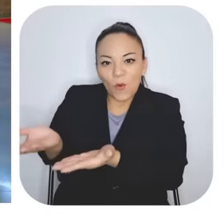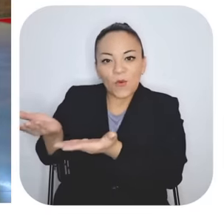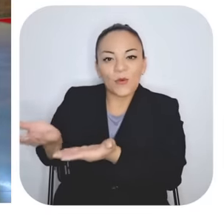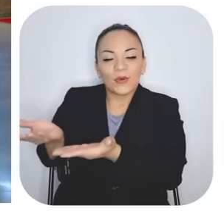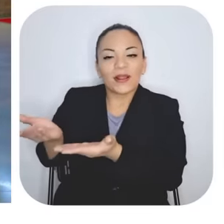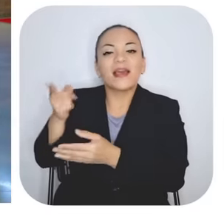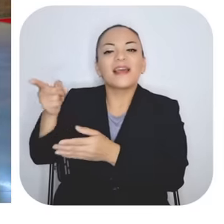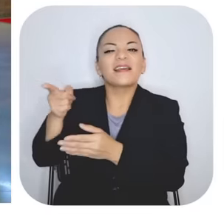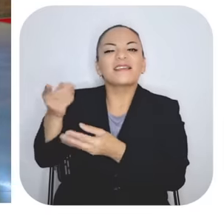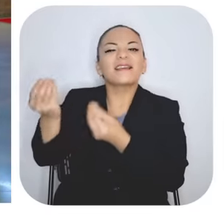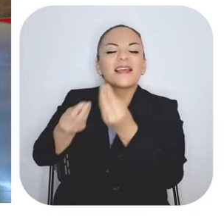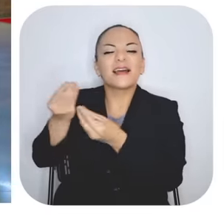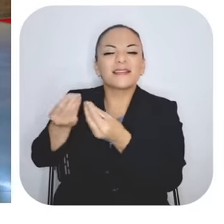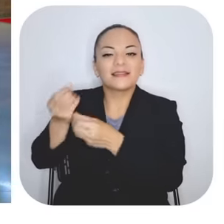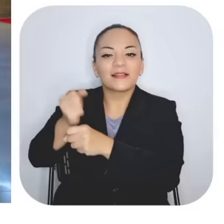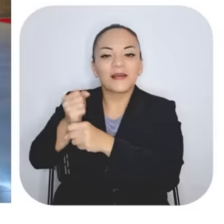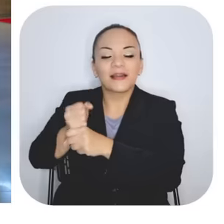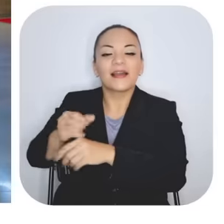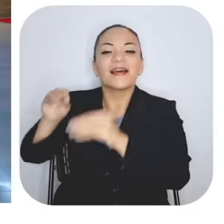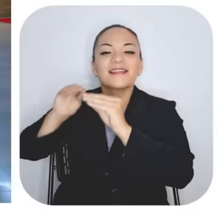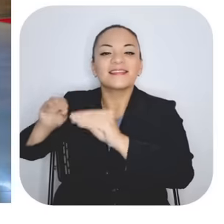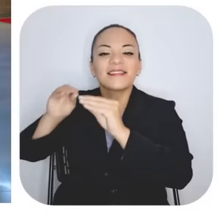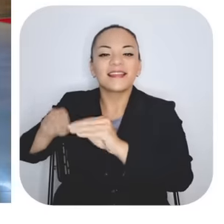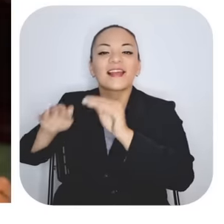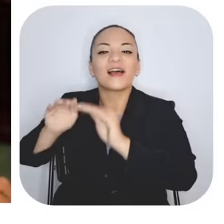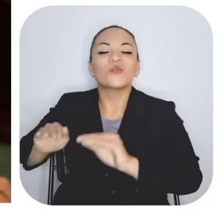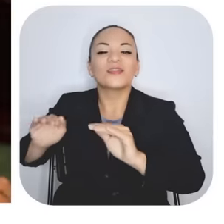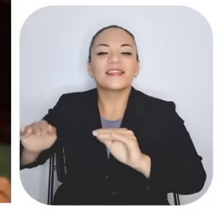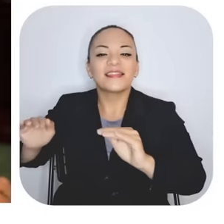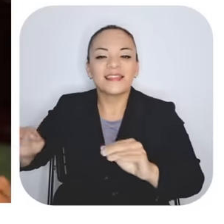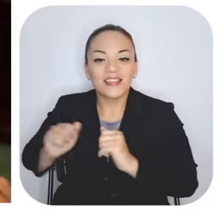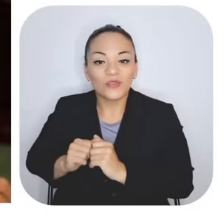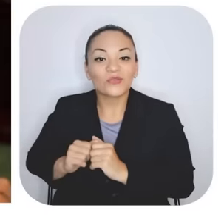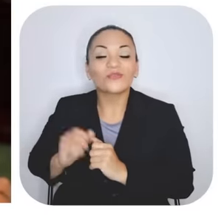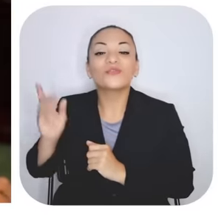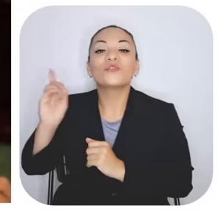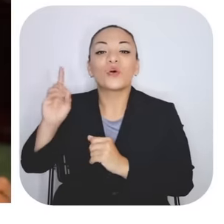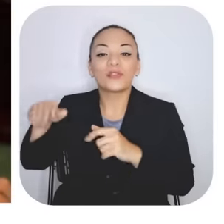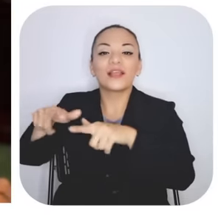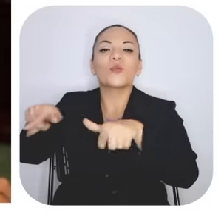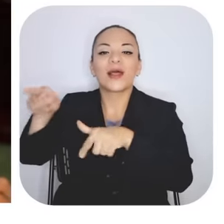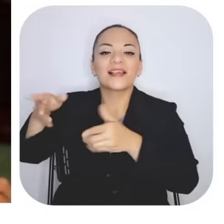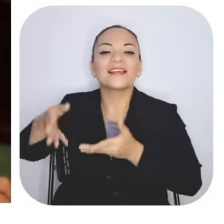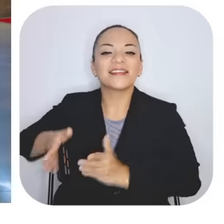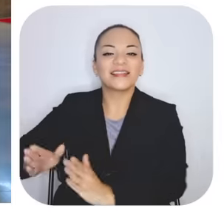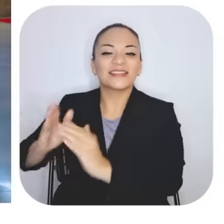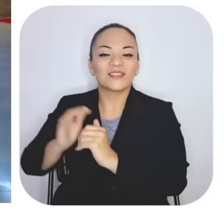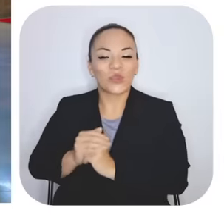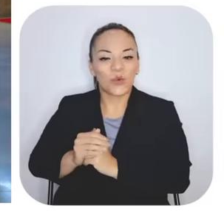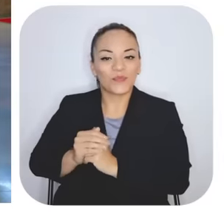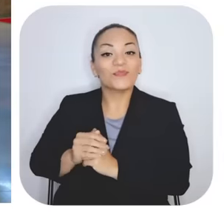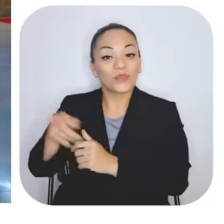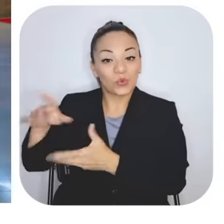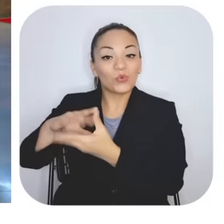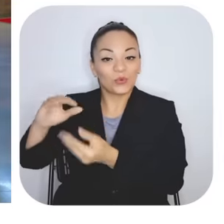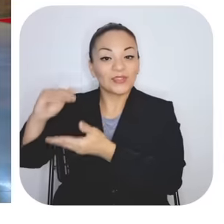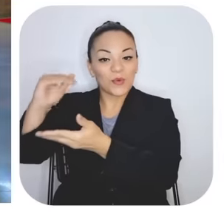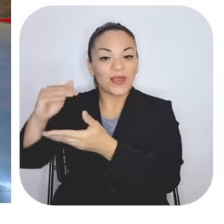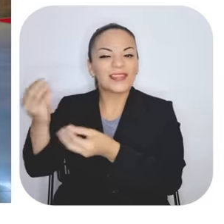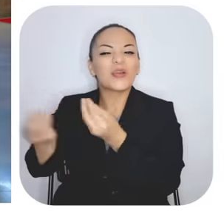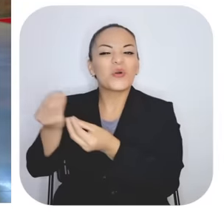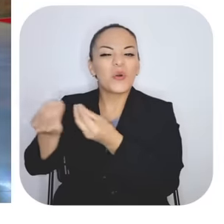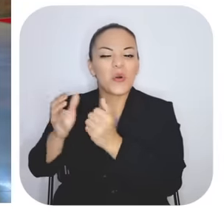ella se dedica a educar a los niños donde ella nació. Bueno, cuéntenos